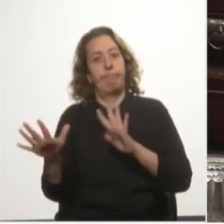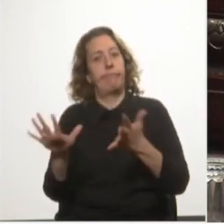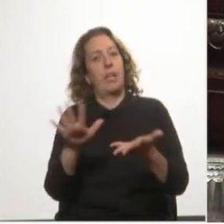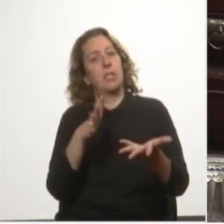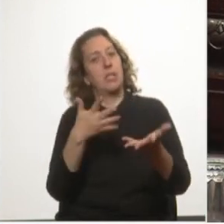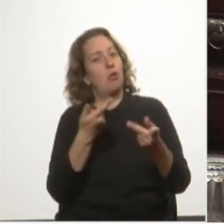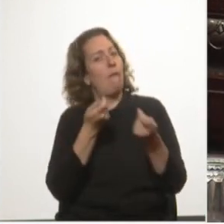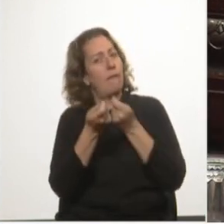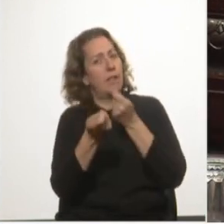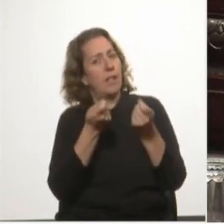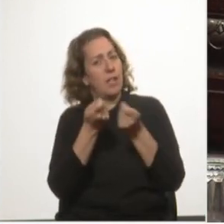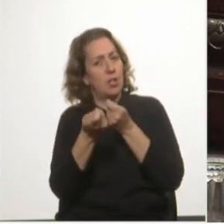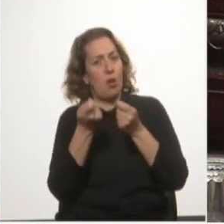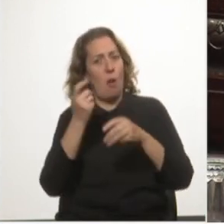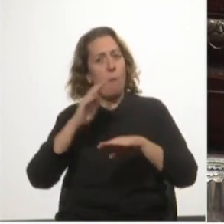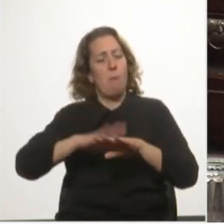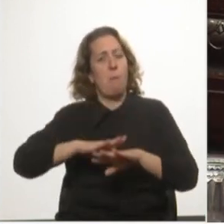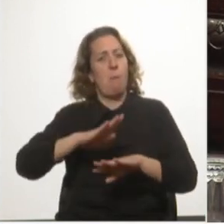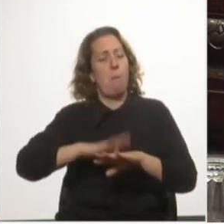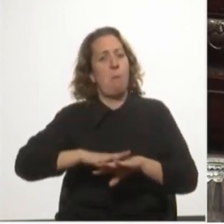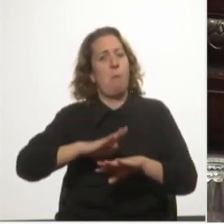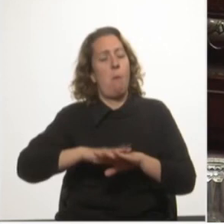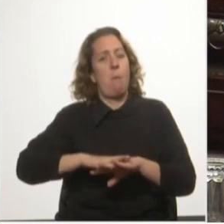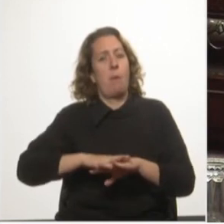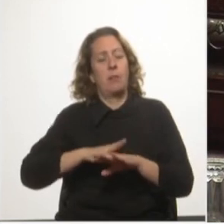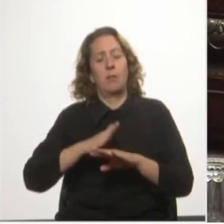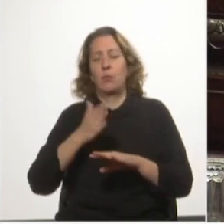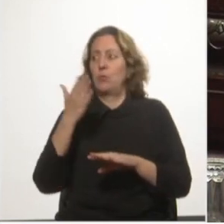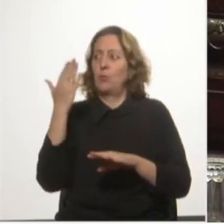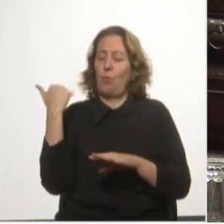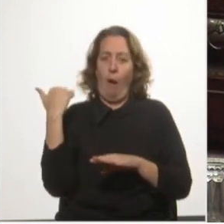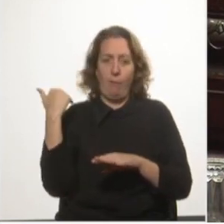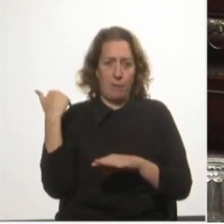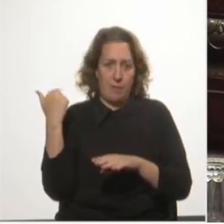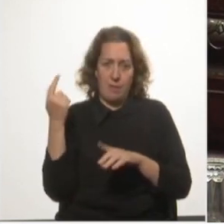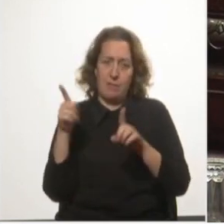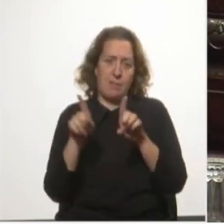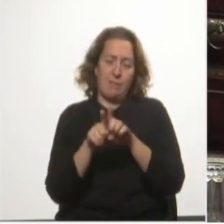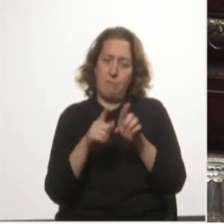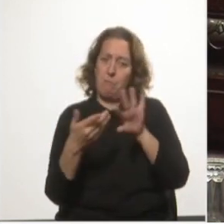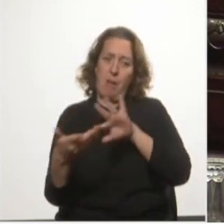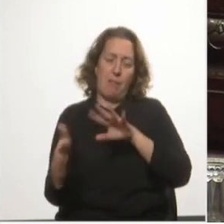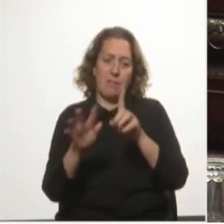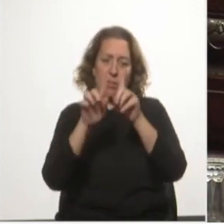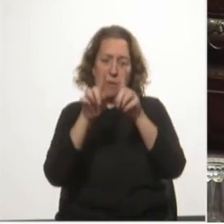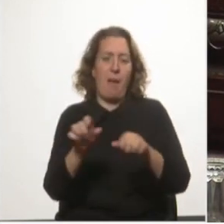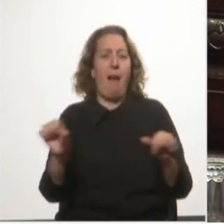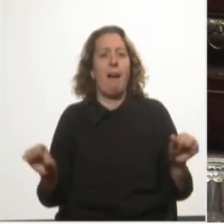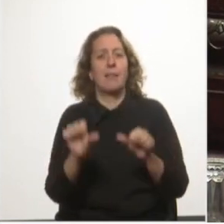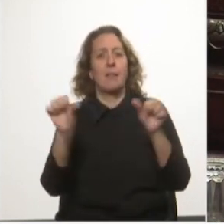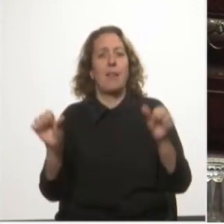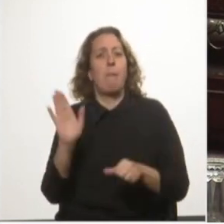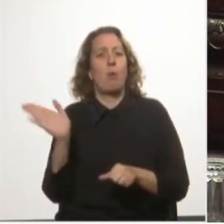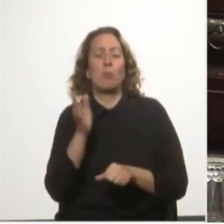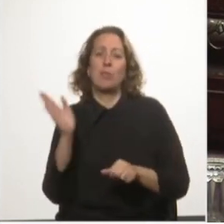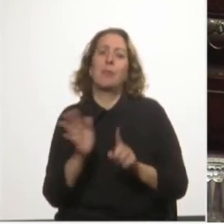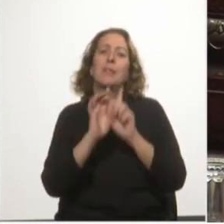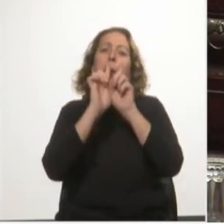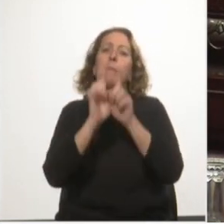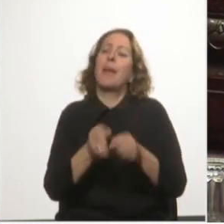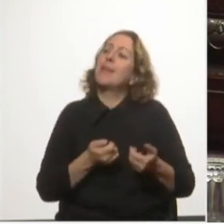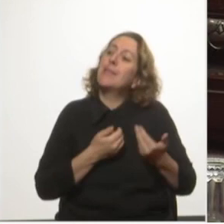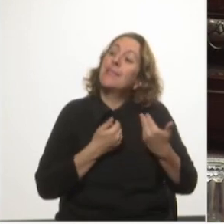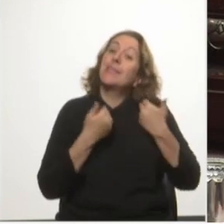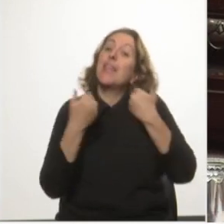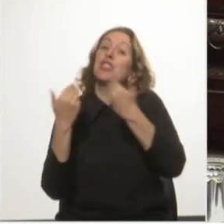afectación a la actividad productiva y similares grados de cesión de soberanía, y por seis